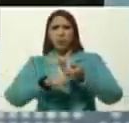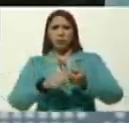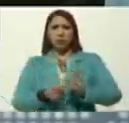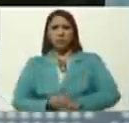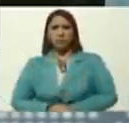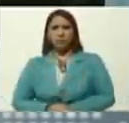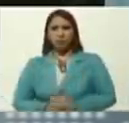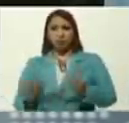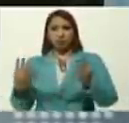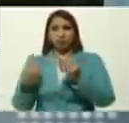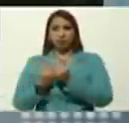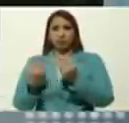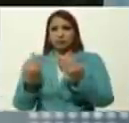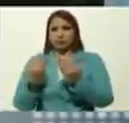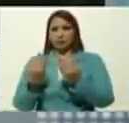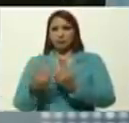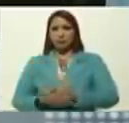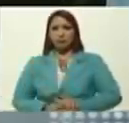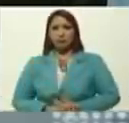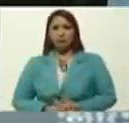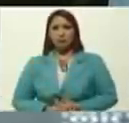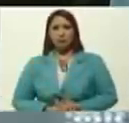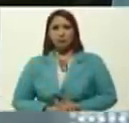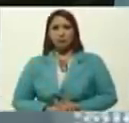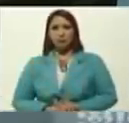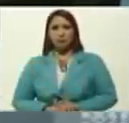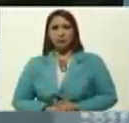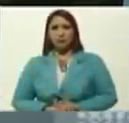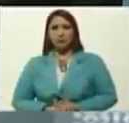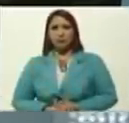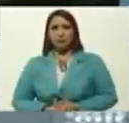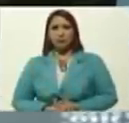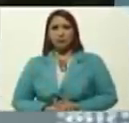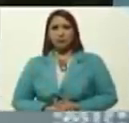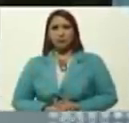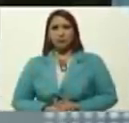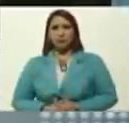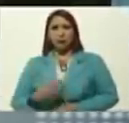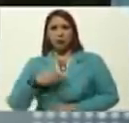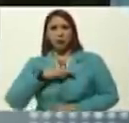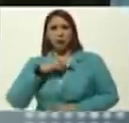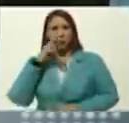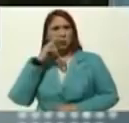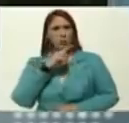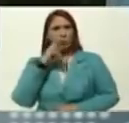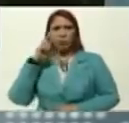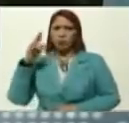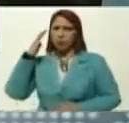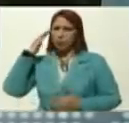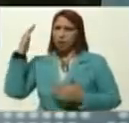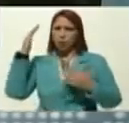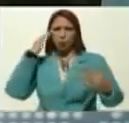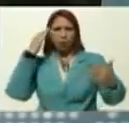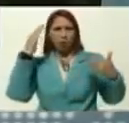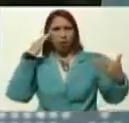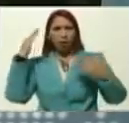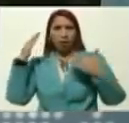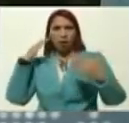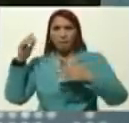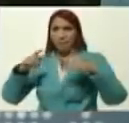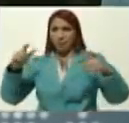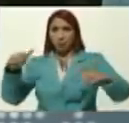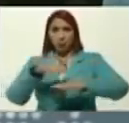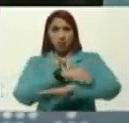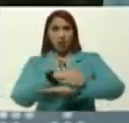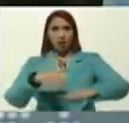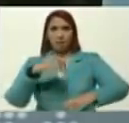junto a mí, como siempre, y bajamos los vidrios, para saludar, la gente en la calle,